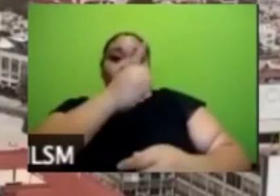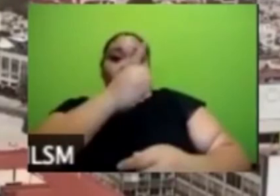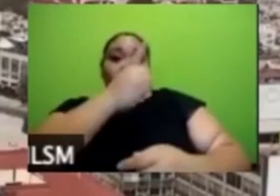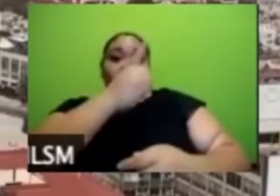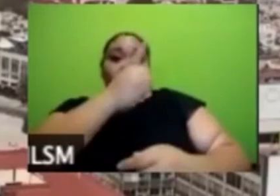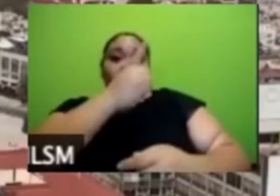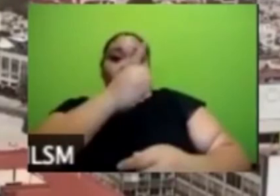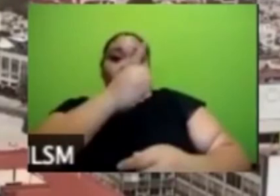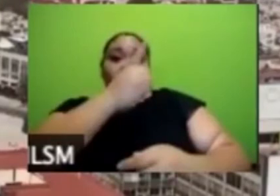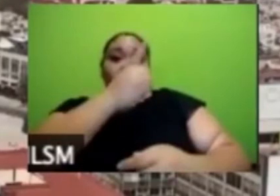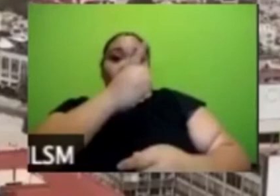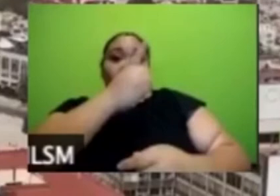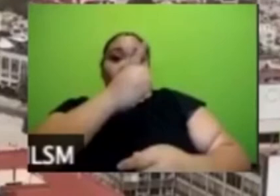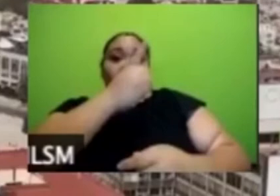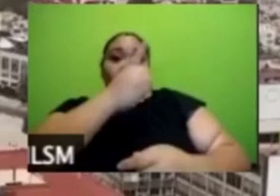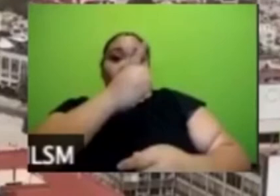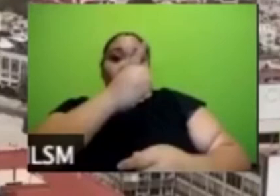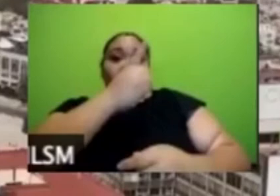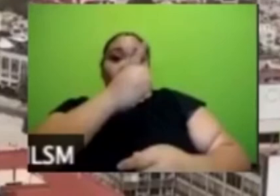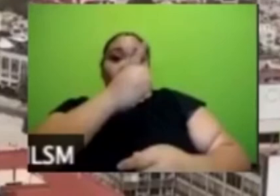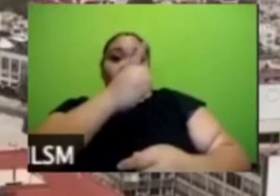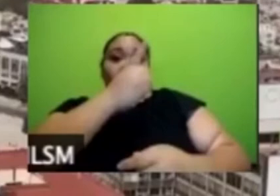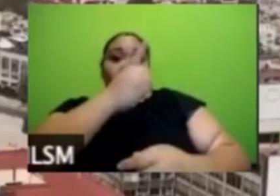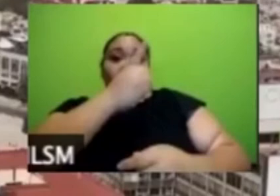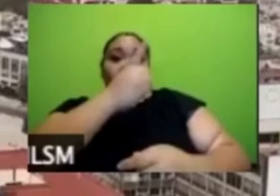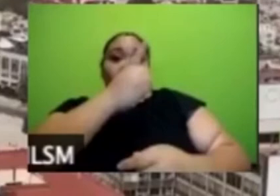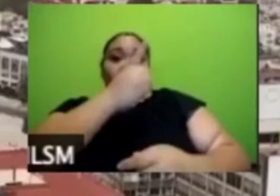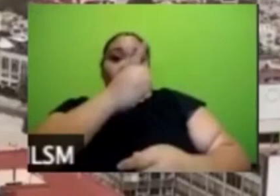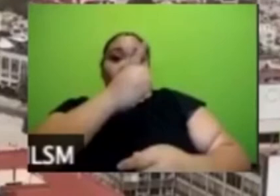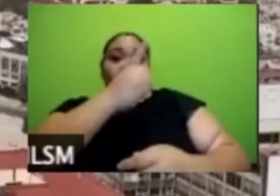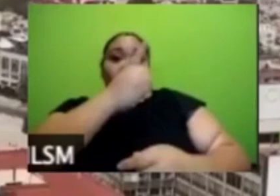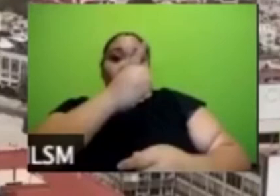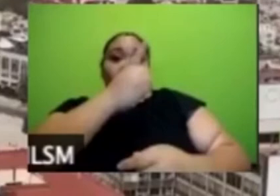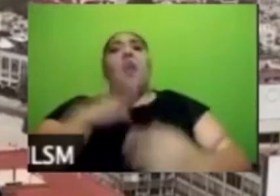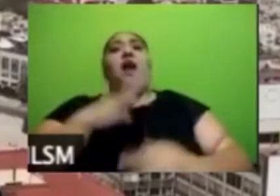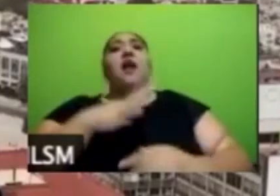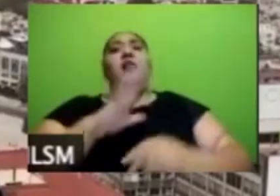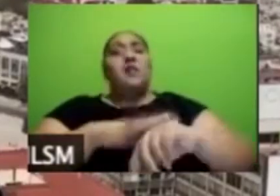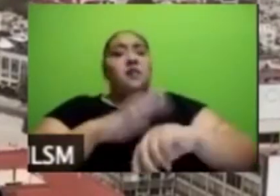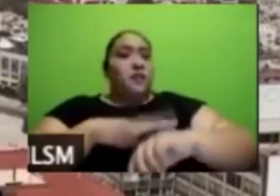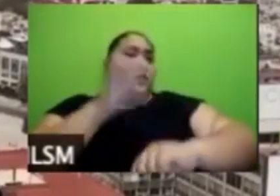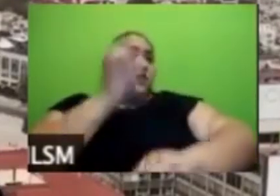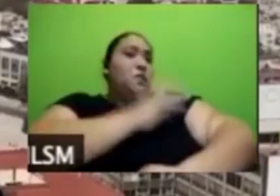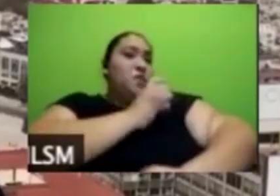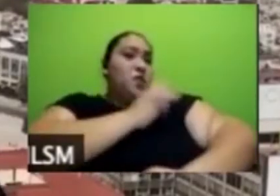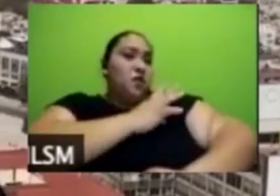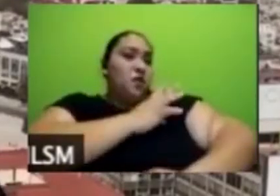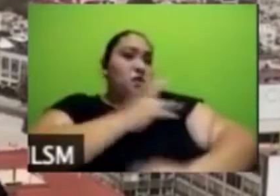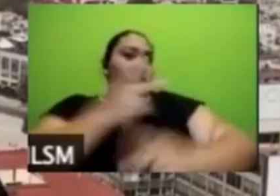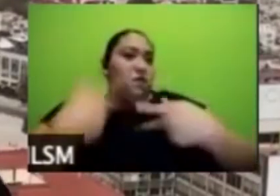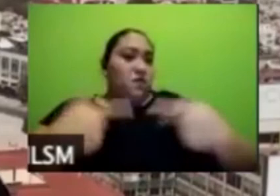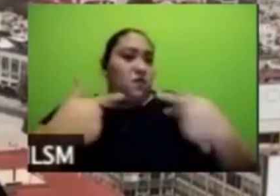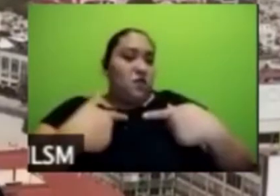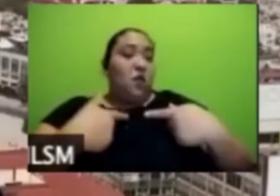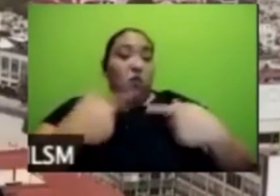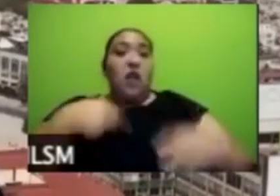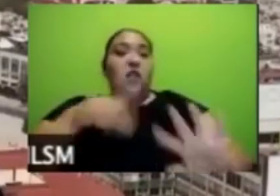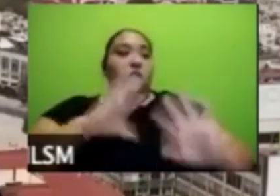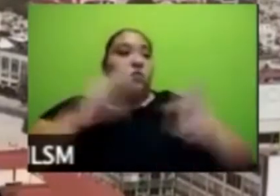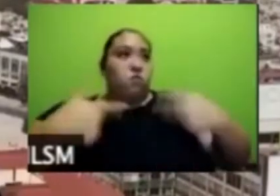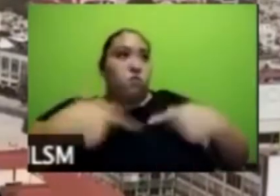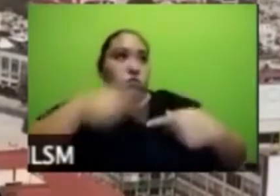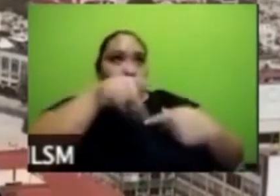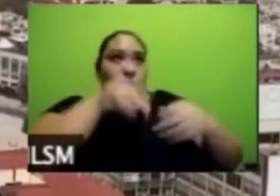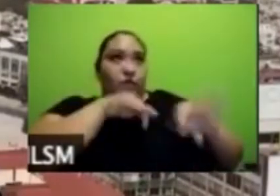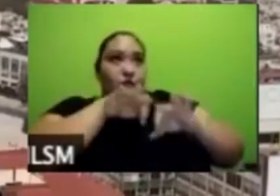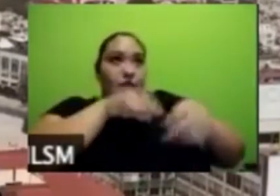discriminación a lo que hay hay miedo o sea si hay como el miedo de que el personal de salud lo respeto pero no lo quiero cerca de mí porque está